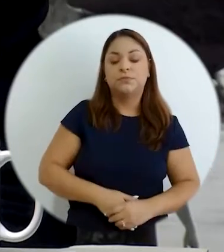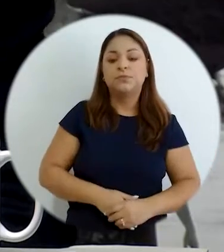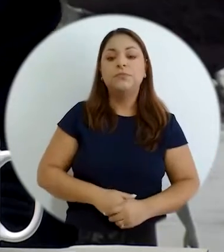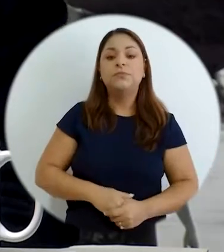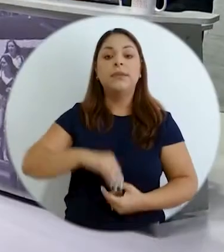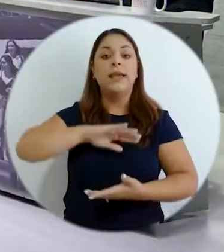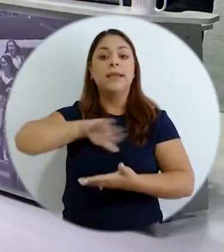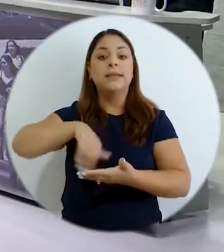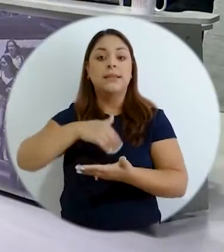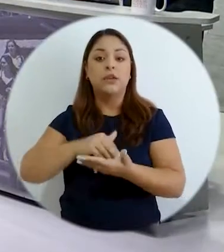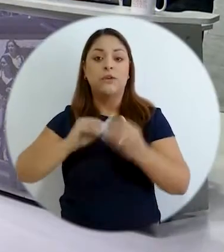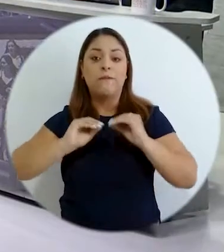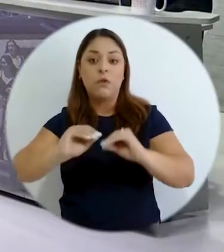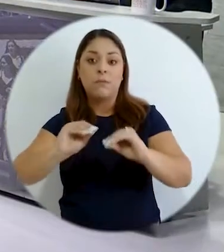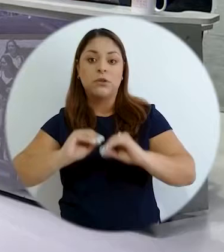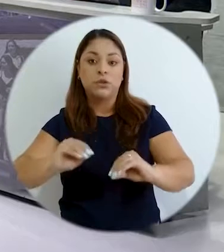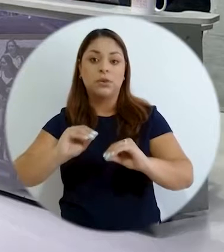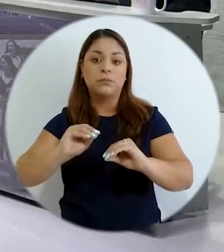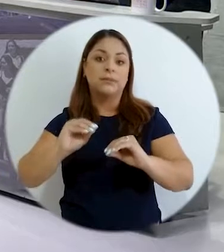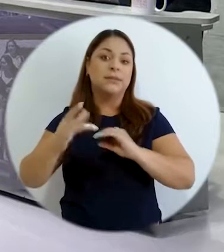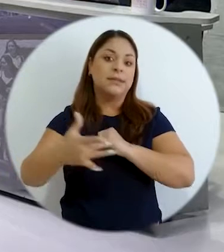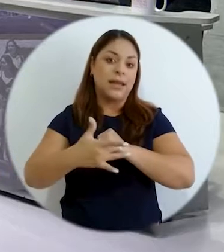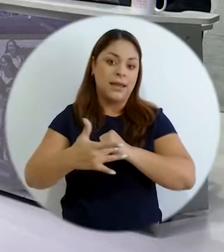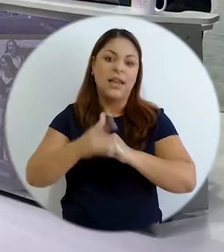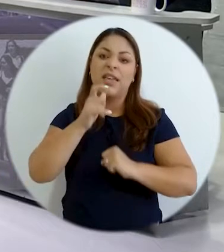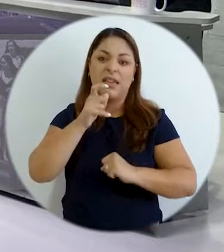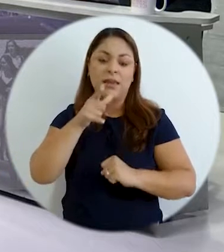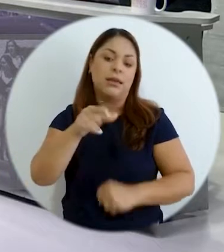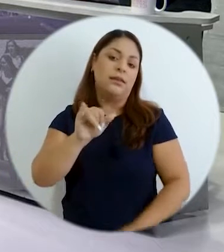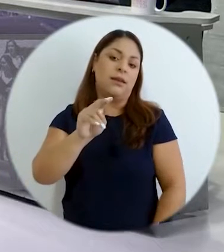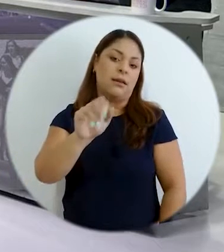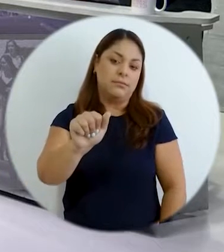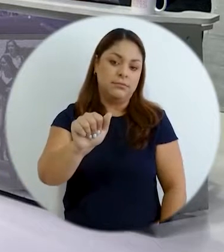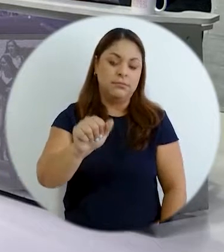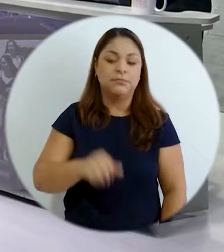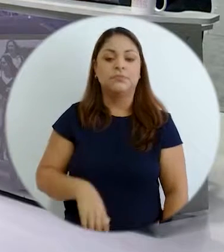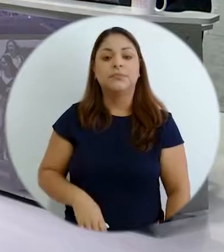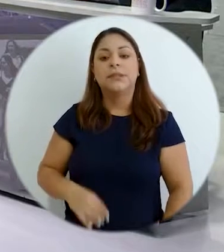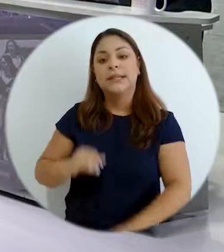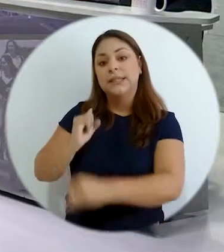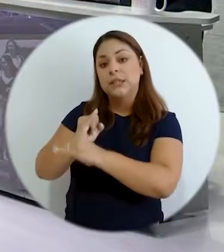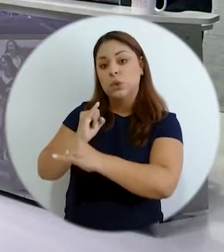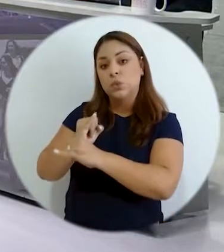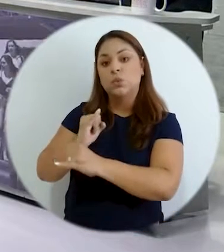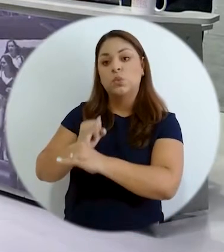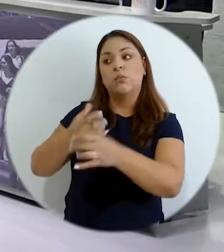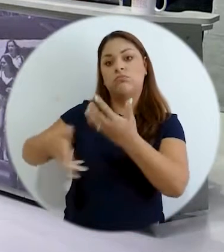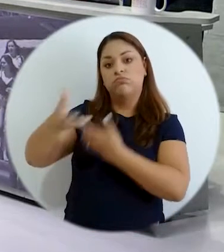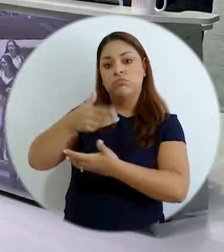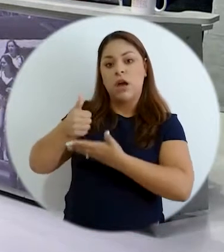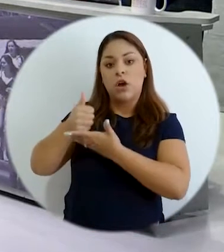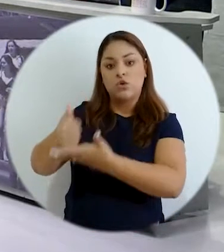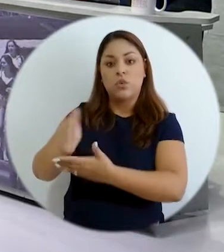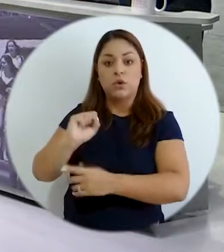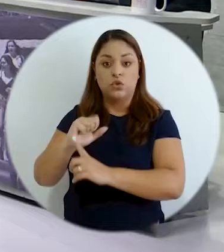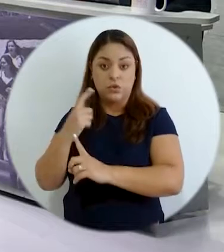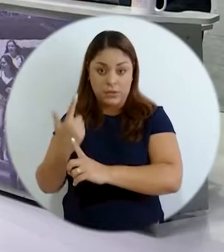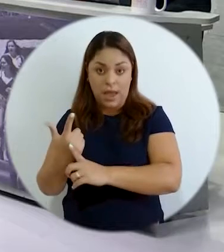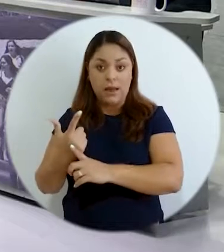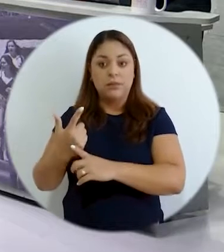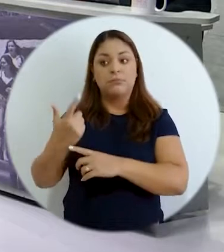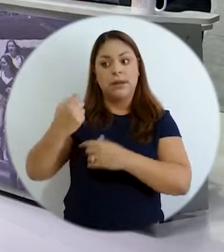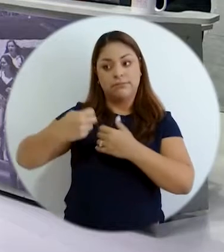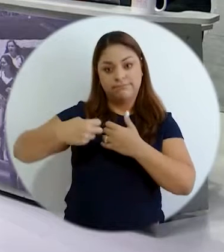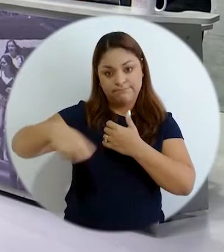educación, a los centros de formación académica técnica por parte del INAH, al Instituto Mixto de